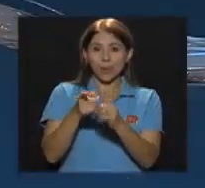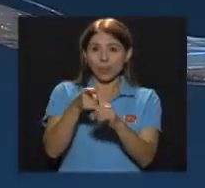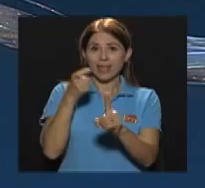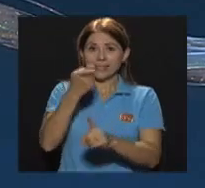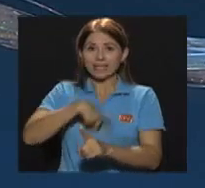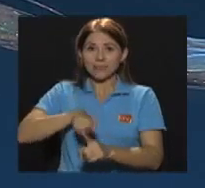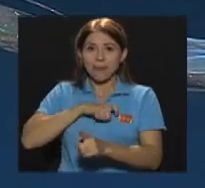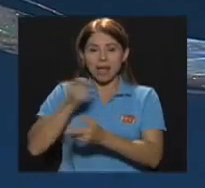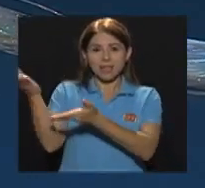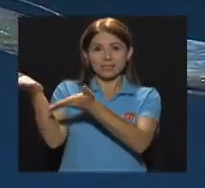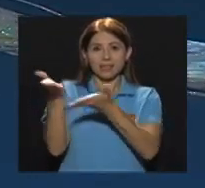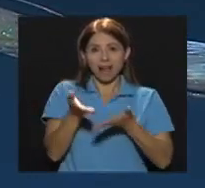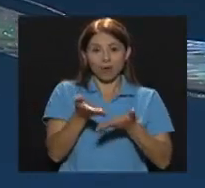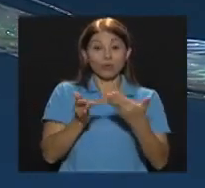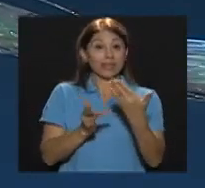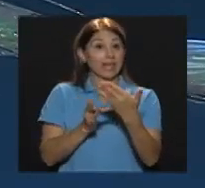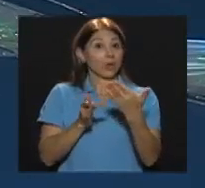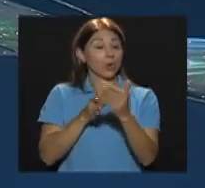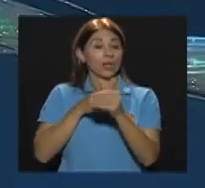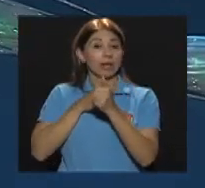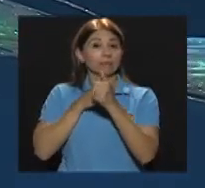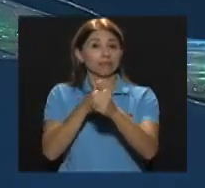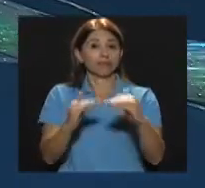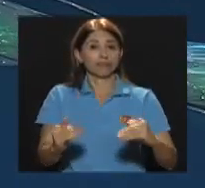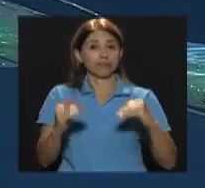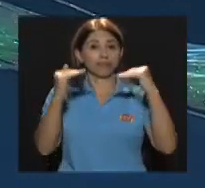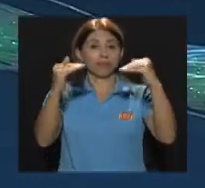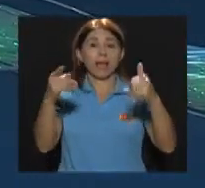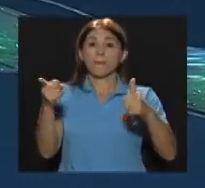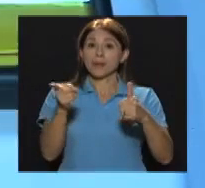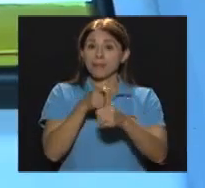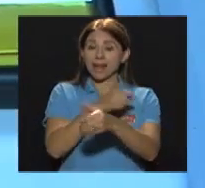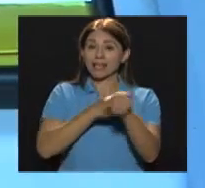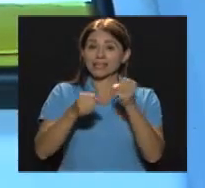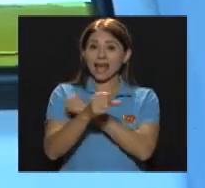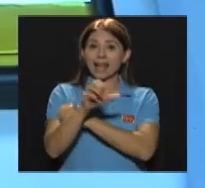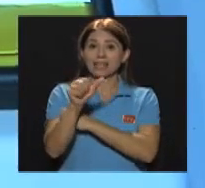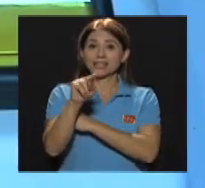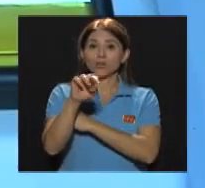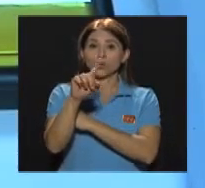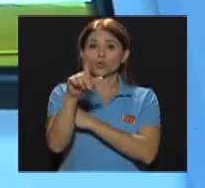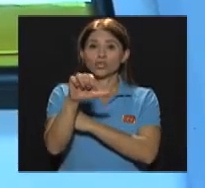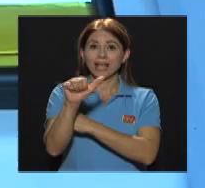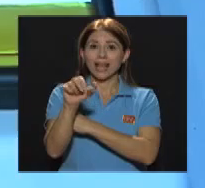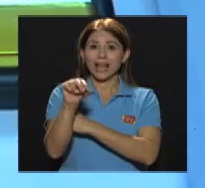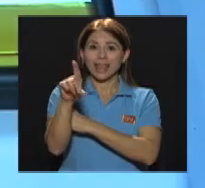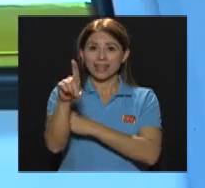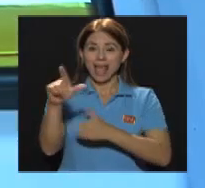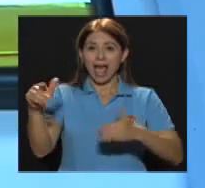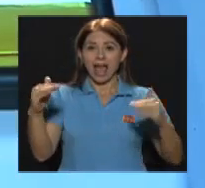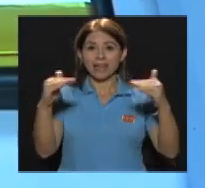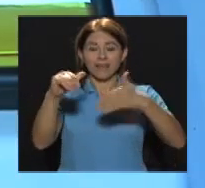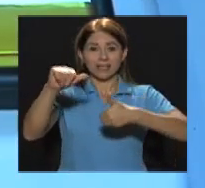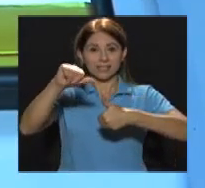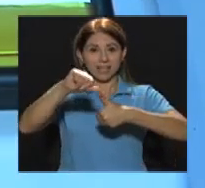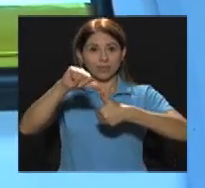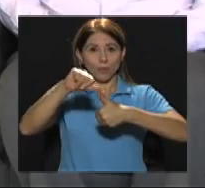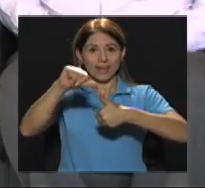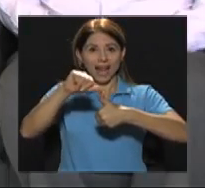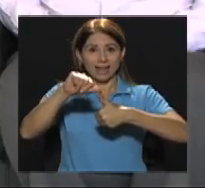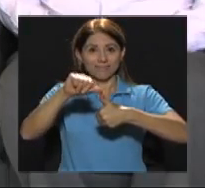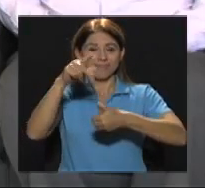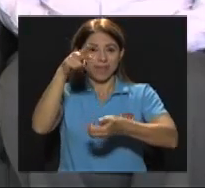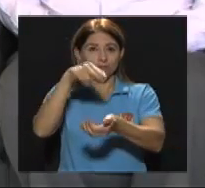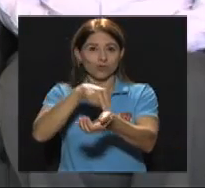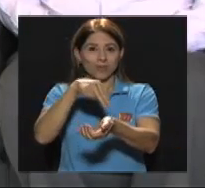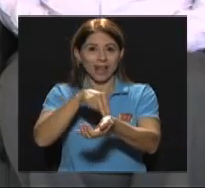Es tecnología de punta Y de hecho es la primera sala que hay a nivel centroamericana en un hospital Y un hospital